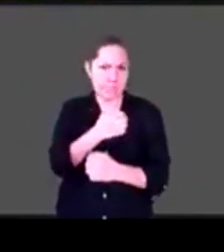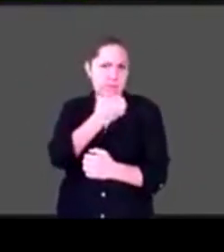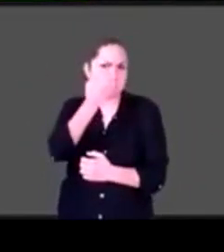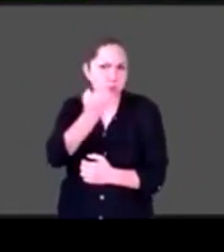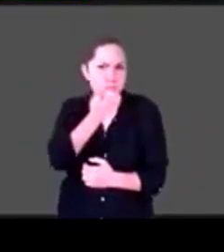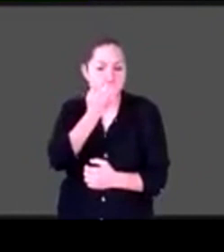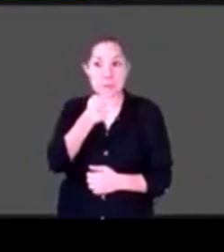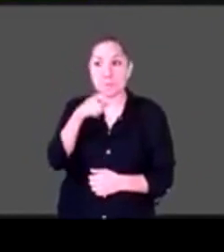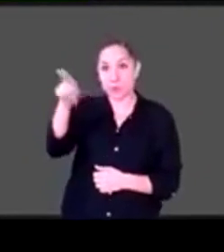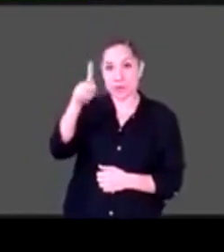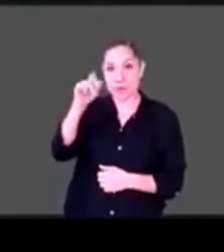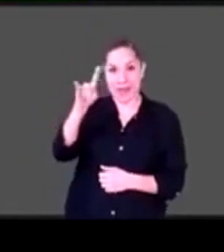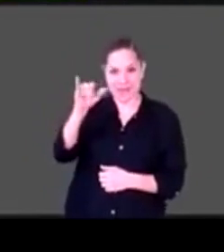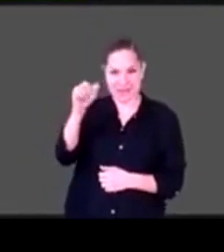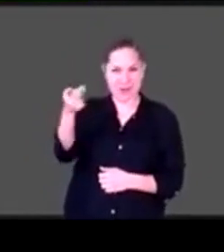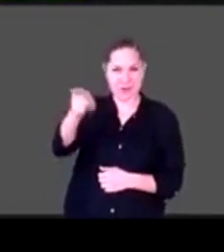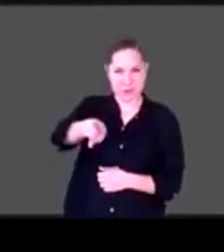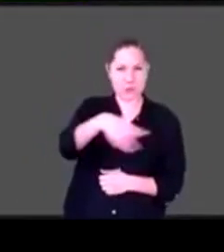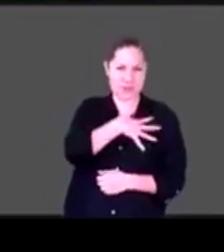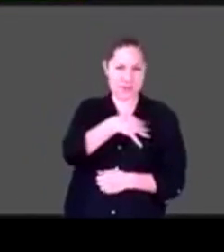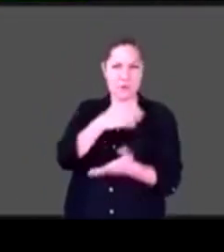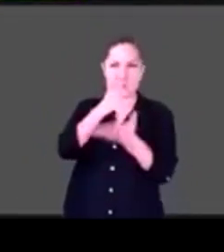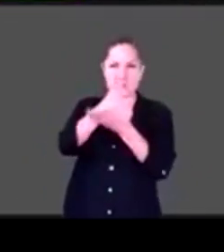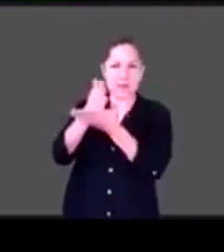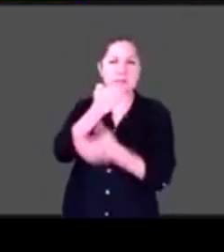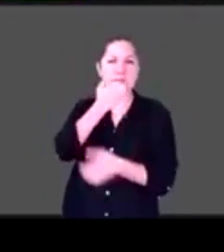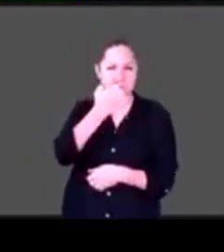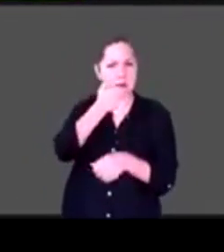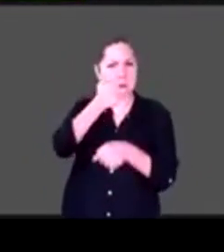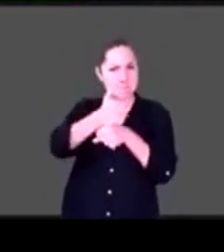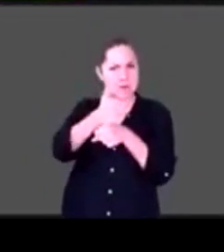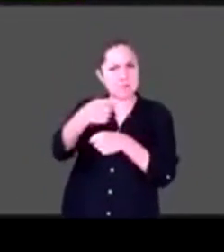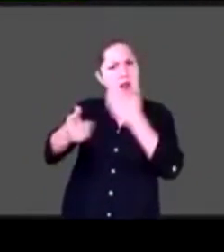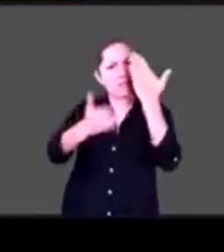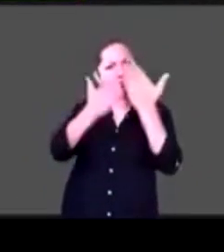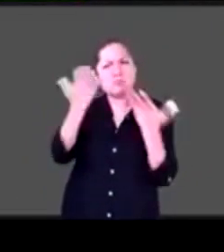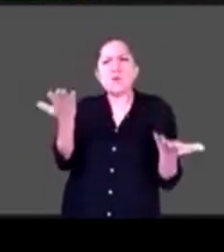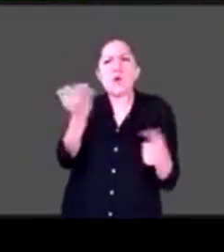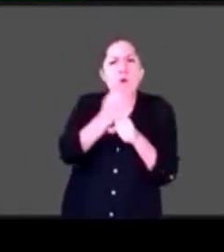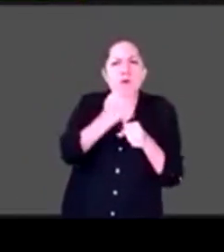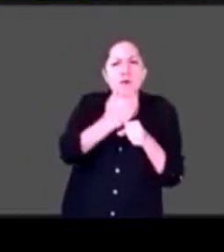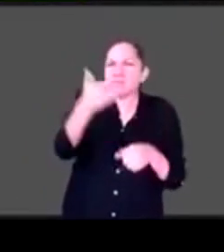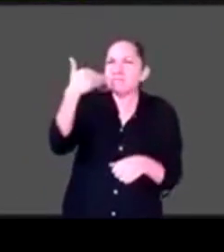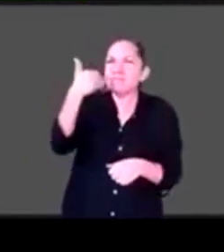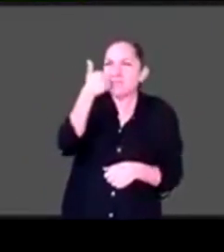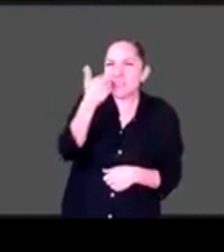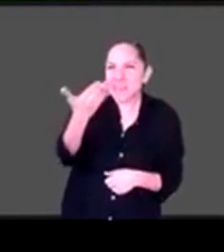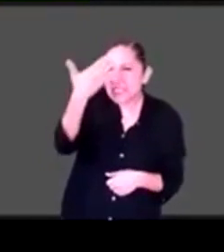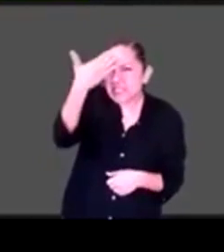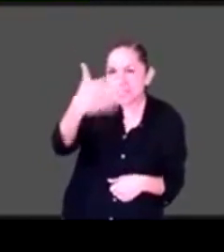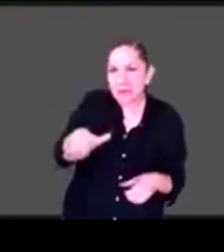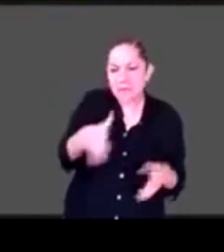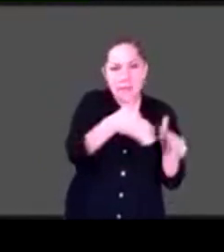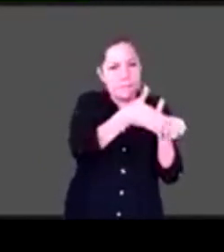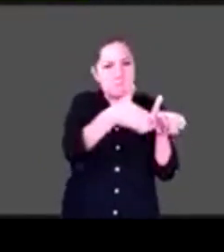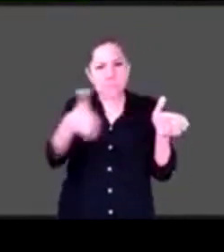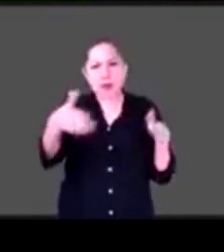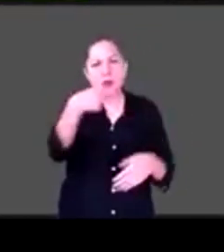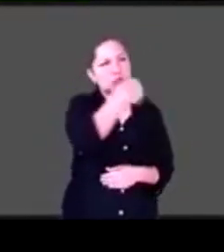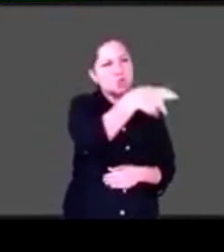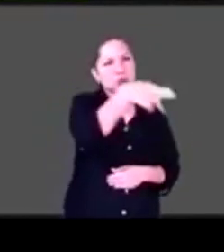a la primaria y es estudiante. Me encantaría saber cómo cada uno de ustedes ha